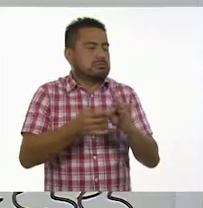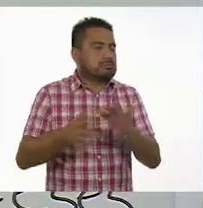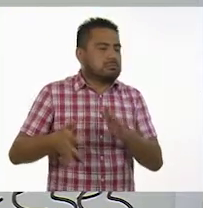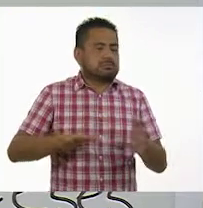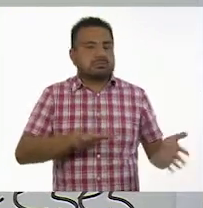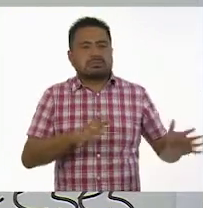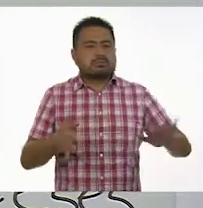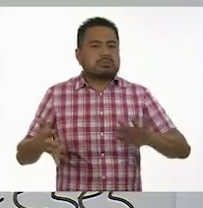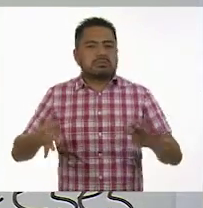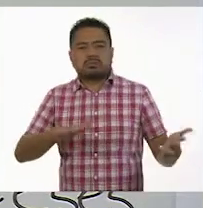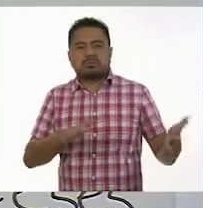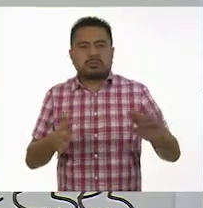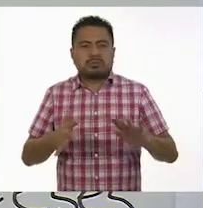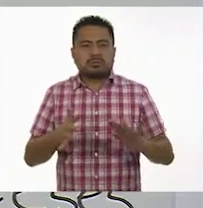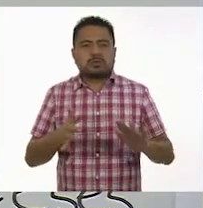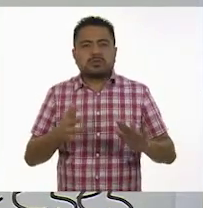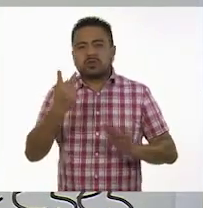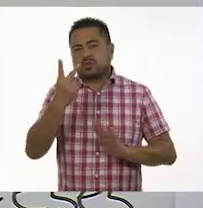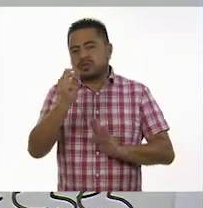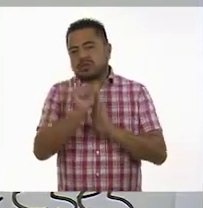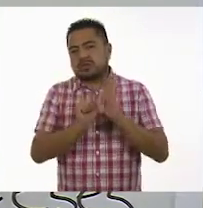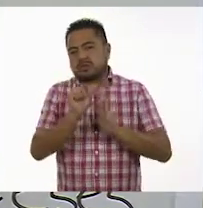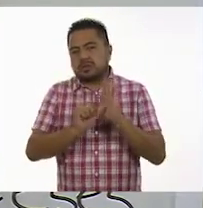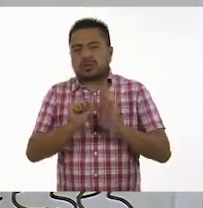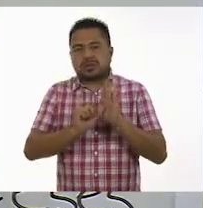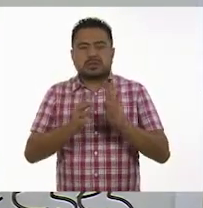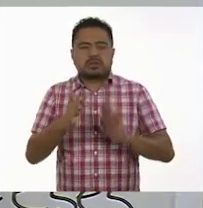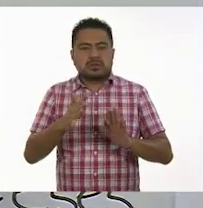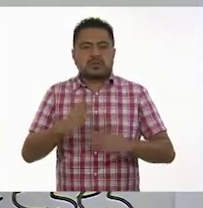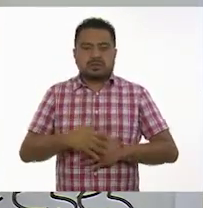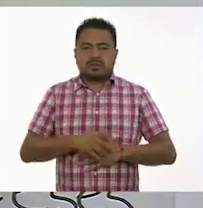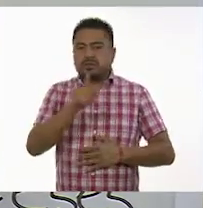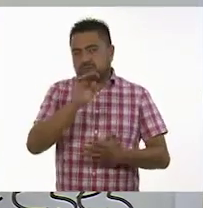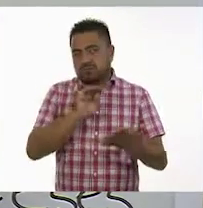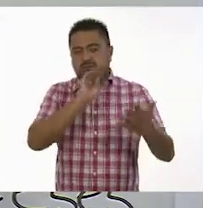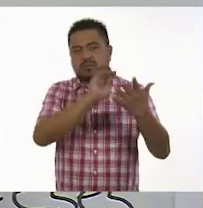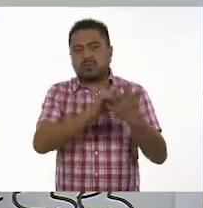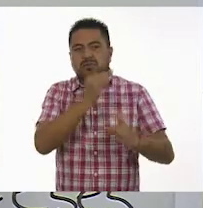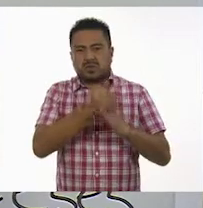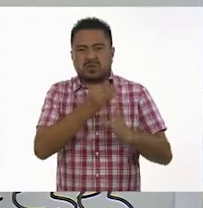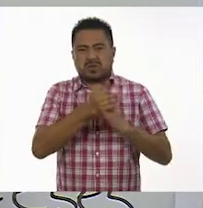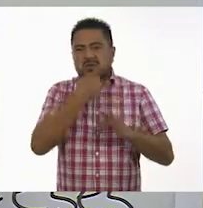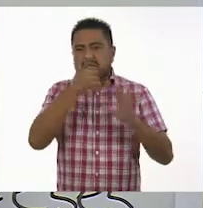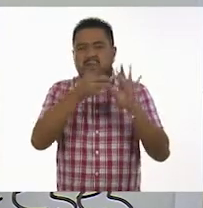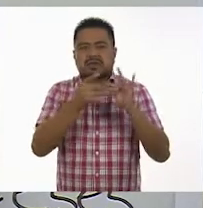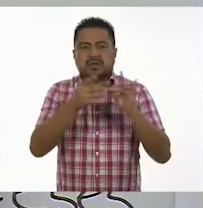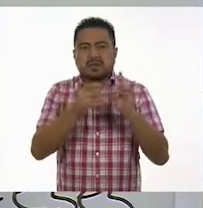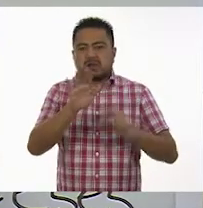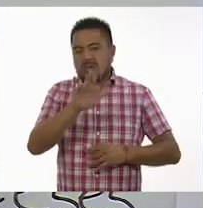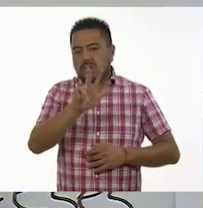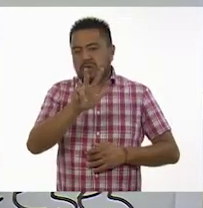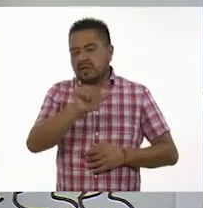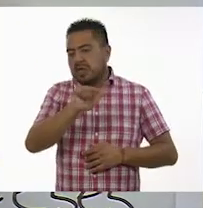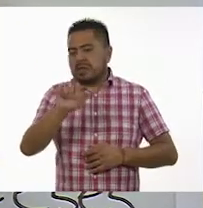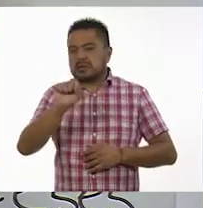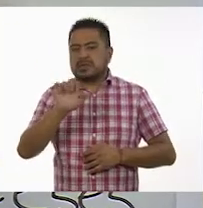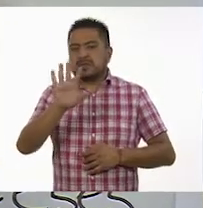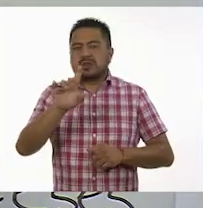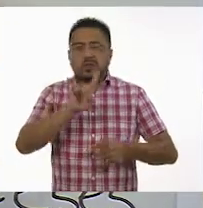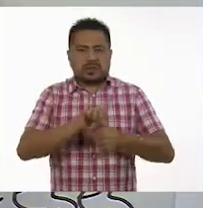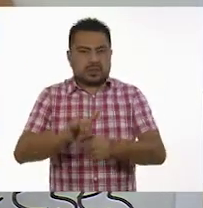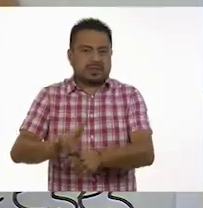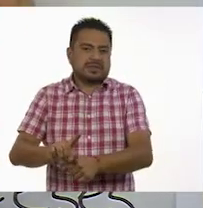como de... Dos meses más o menos. Entonces ponemos, si quieres, como dice ahí, de 58 a 65 días.